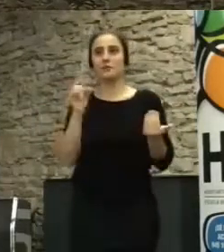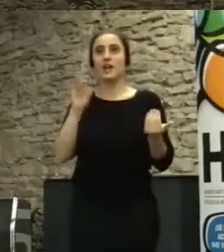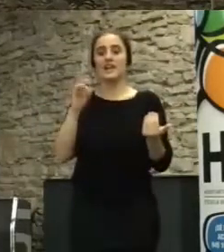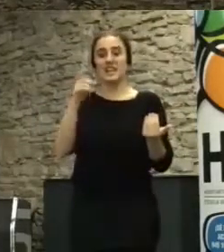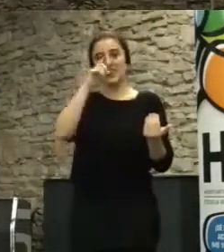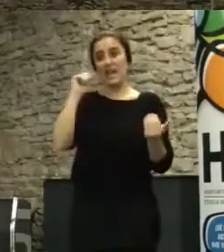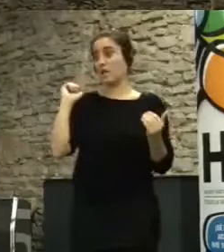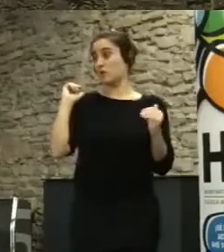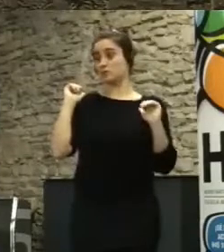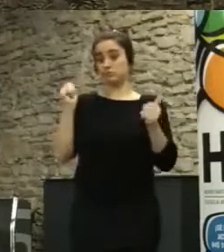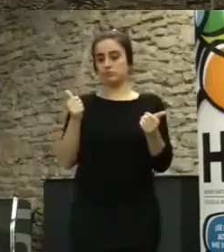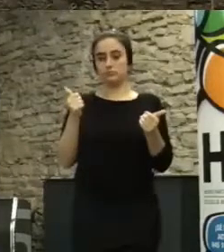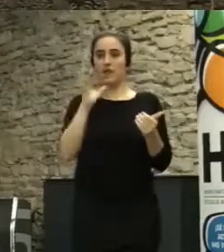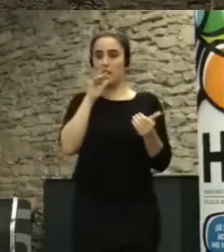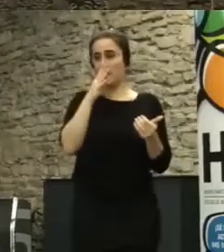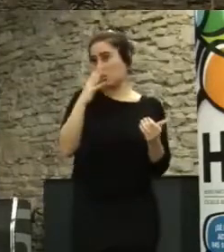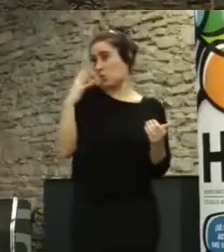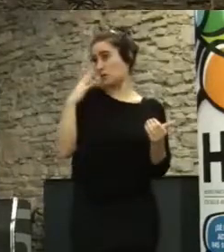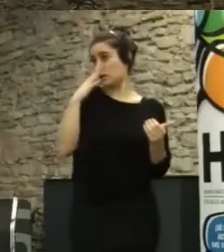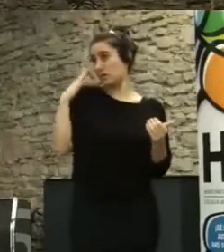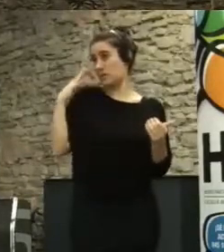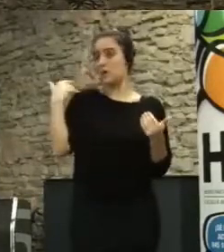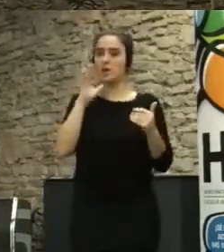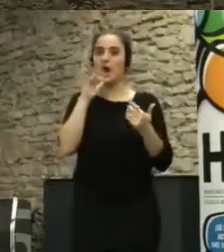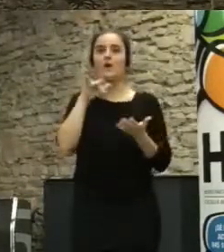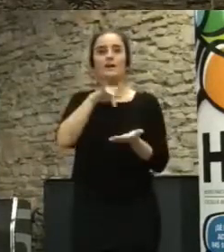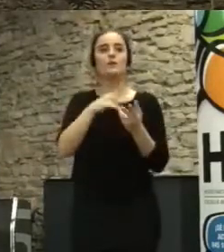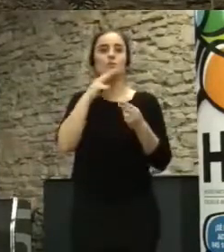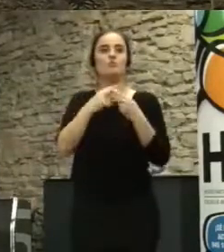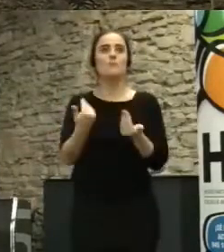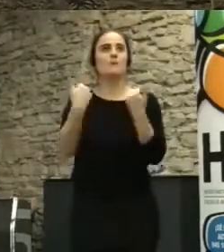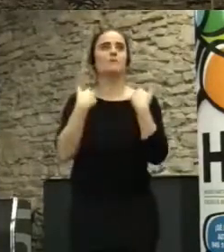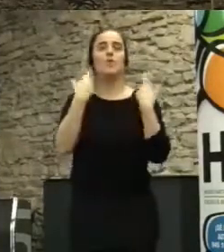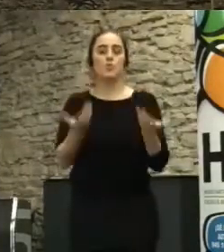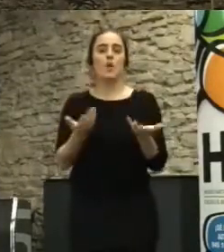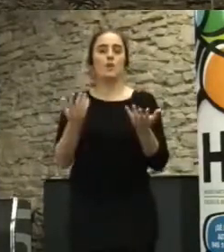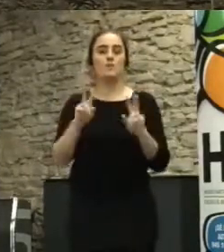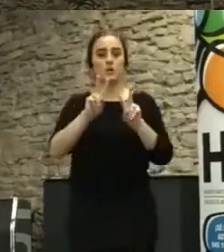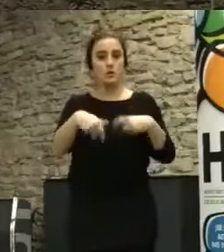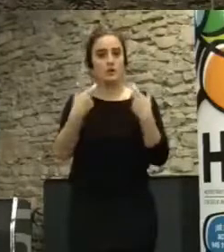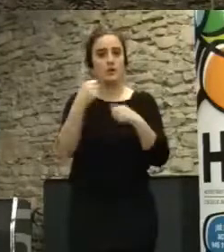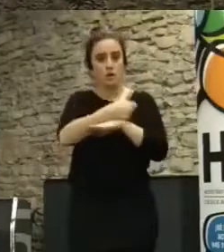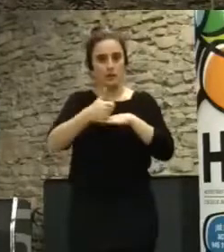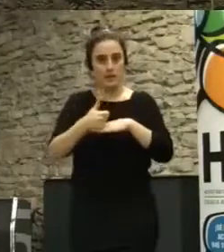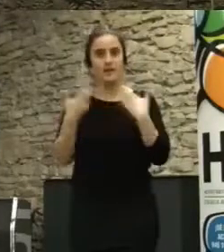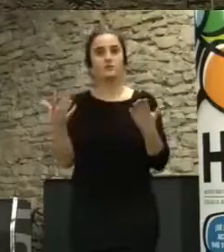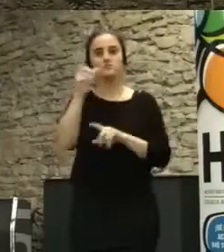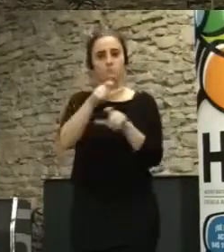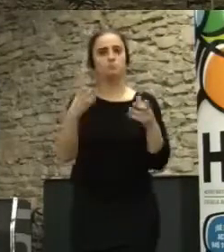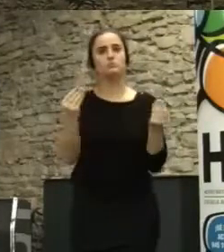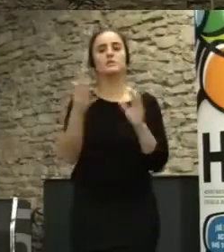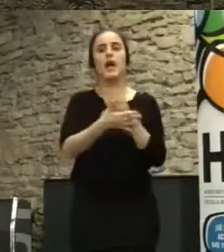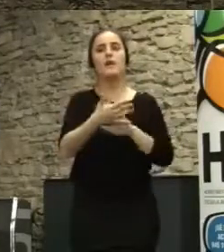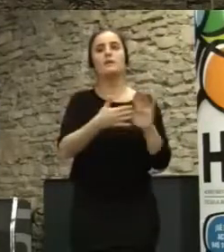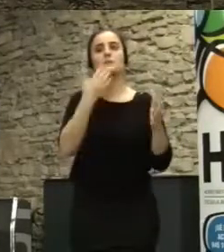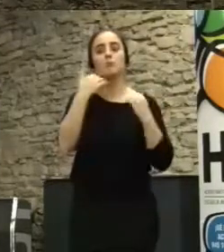se define como un laboratorio de innovación ciudadana, que ahora llegaremos. Y, bueno, hubo mucha gente hablando de que las instituciones tradicionales